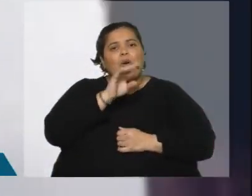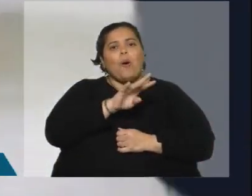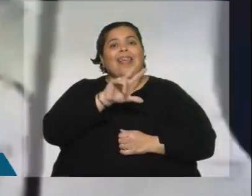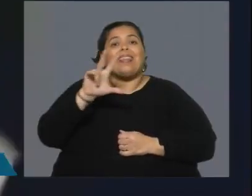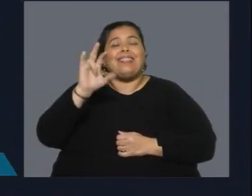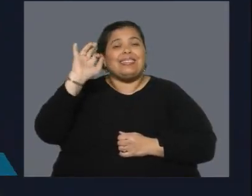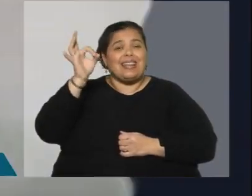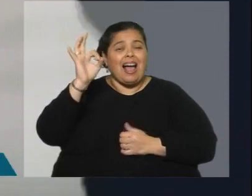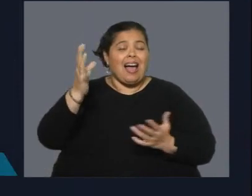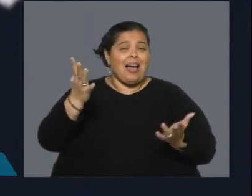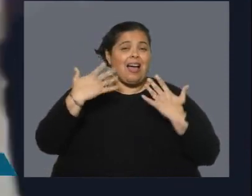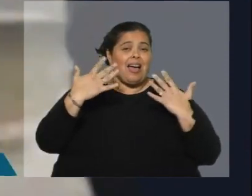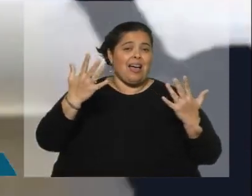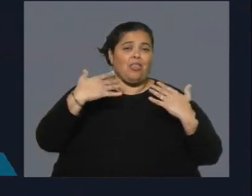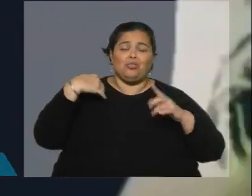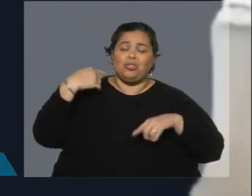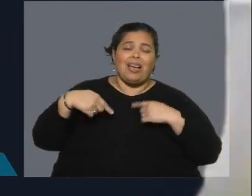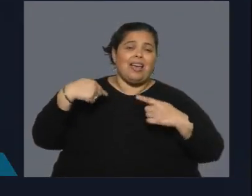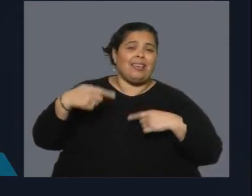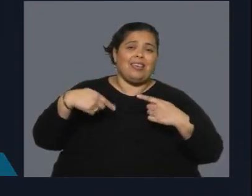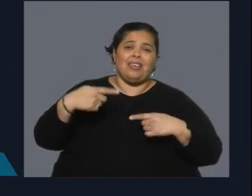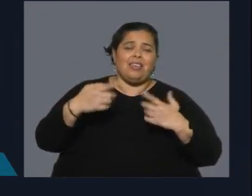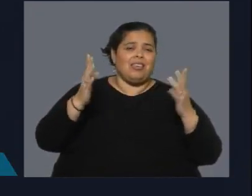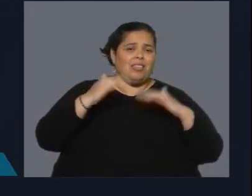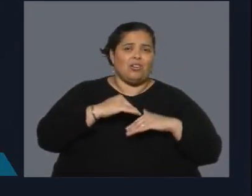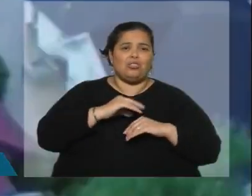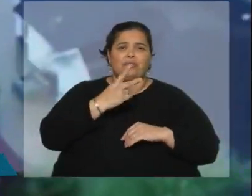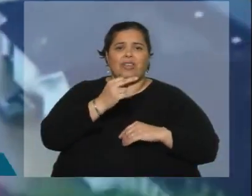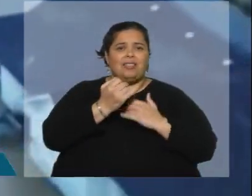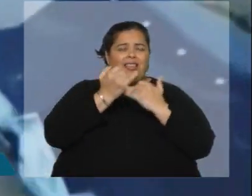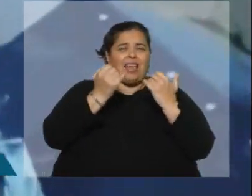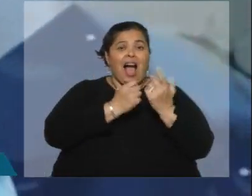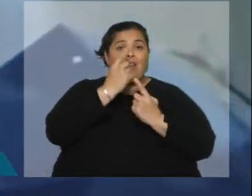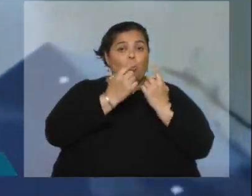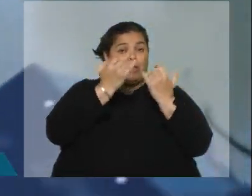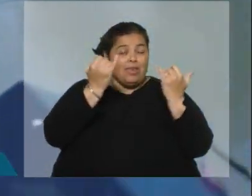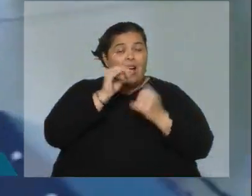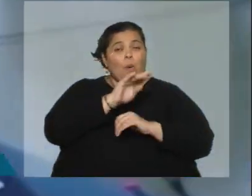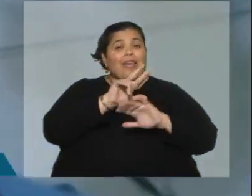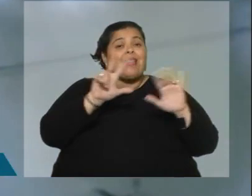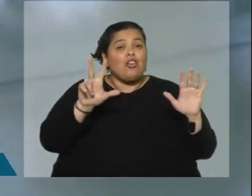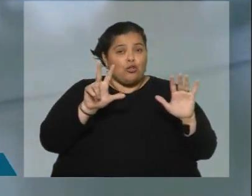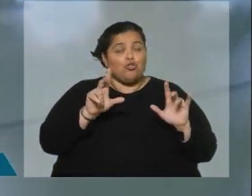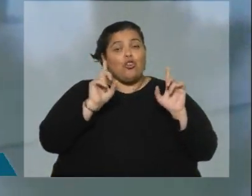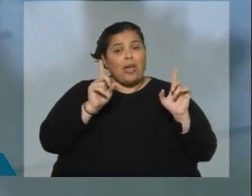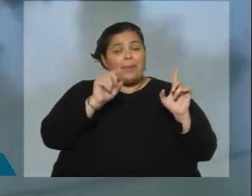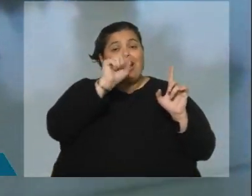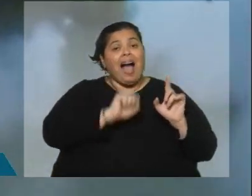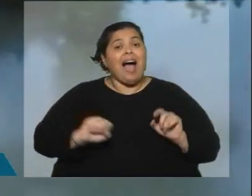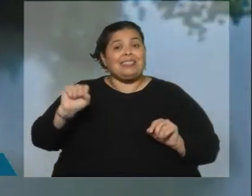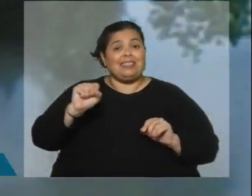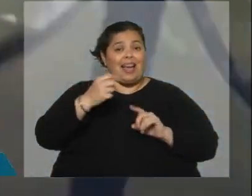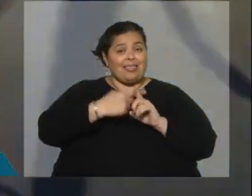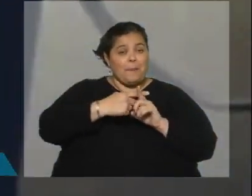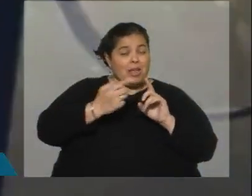un récord histórico de jornadas seguidas, en algunas de las cuales se alcanzaron los 48 grados Celsius. También en Asia, las altas temperaturas se